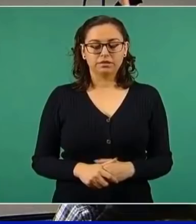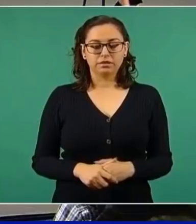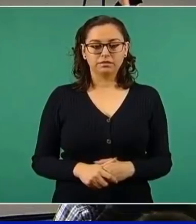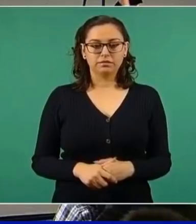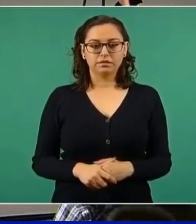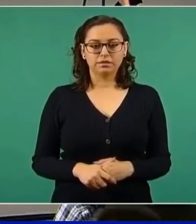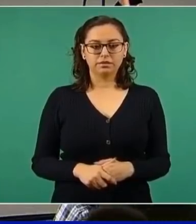vamos a…